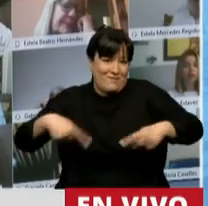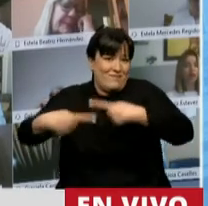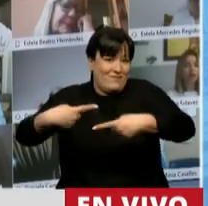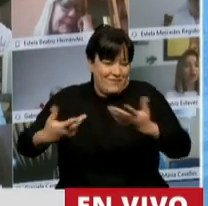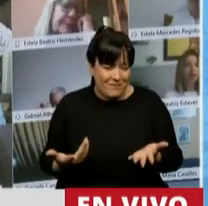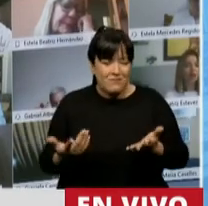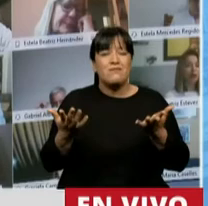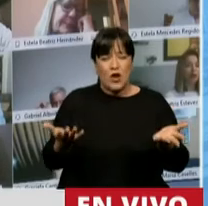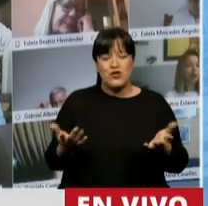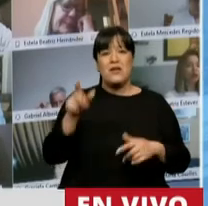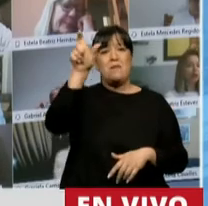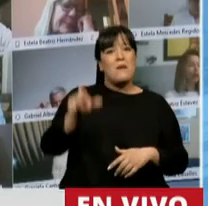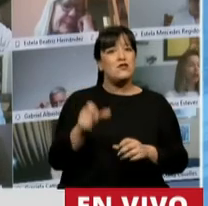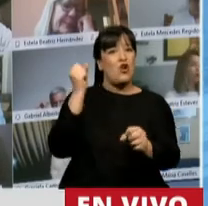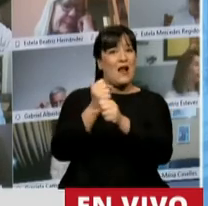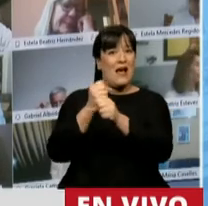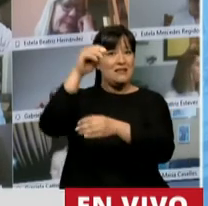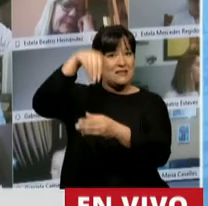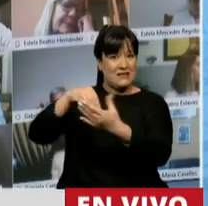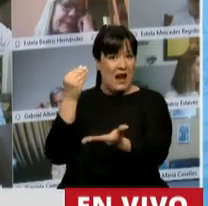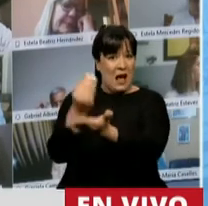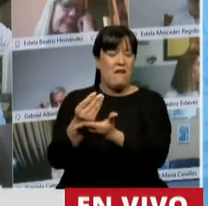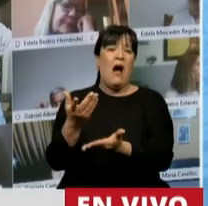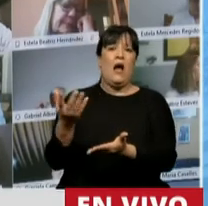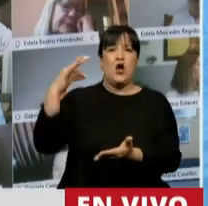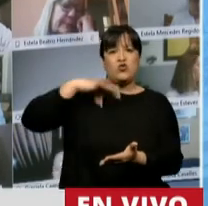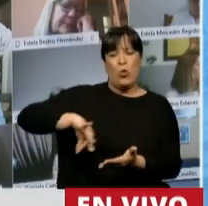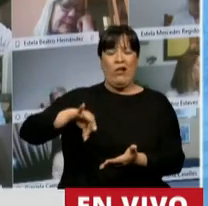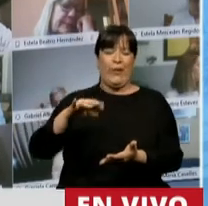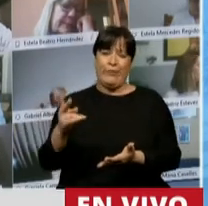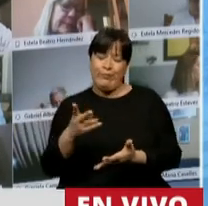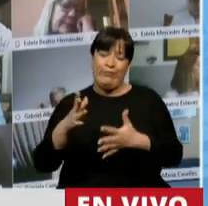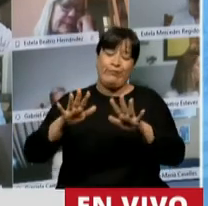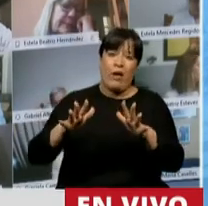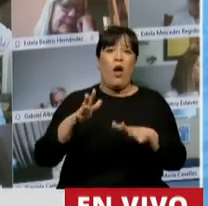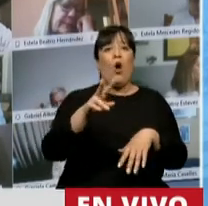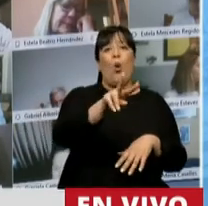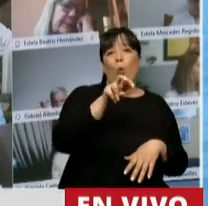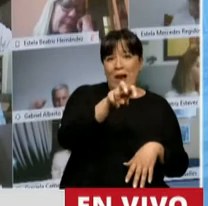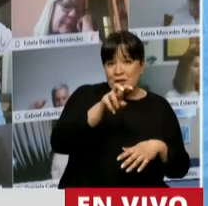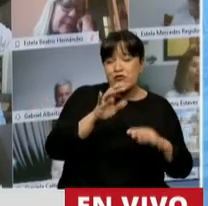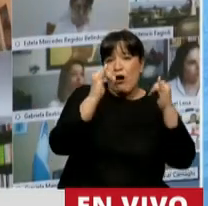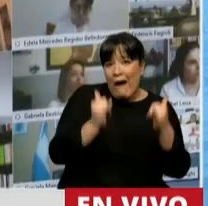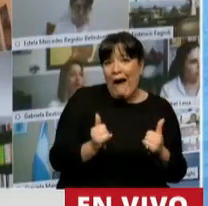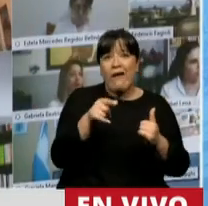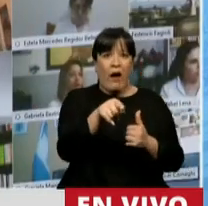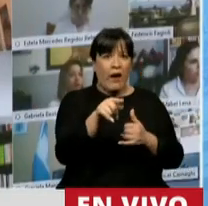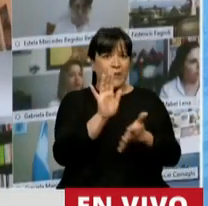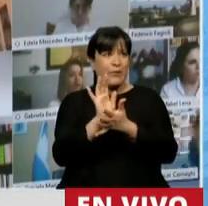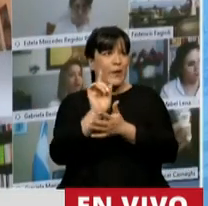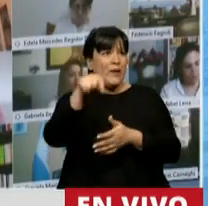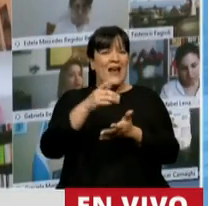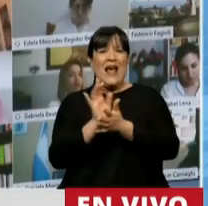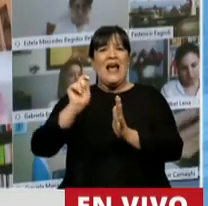que tiene un bono de sueldo formal, que tiene un bono de jubilación, sabe en qué se transforma en un esclavo.